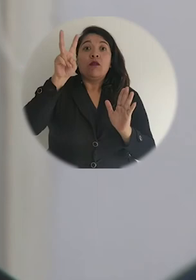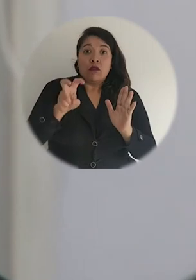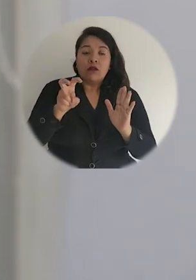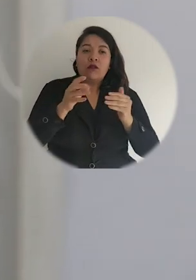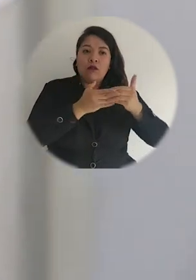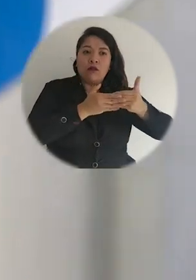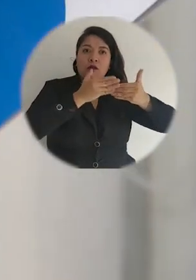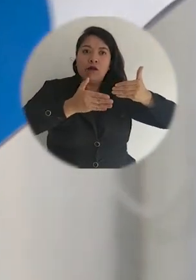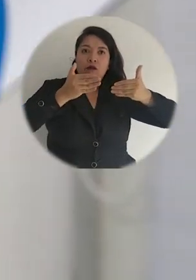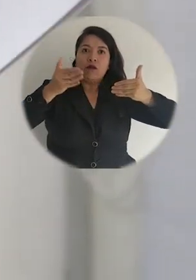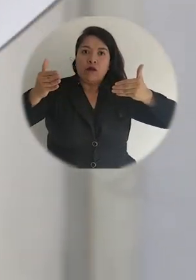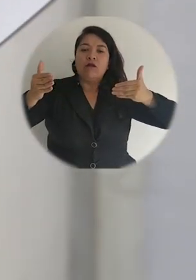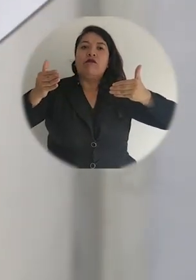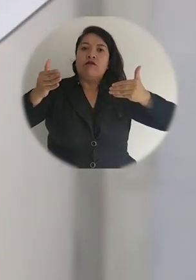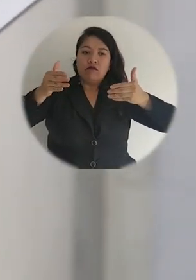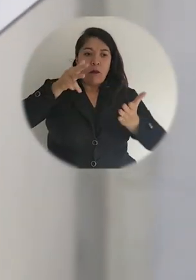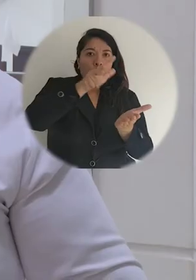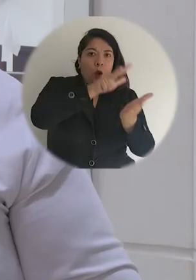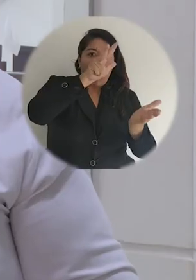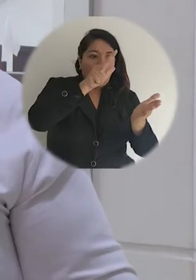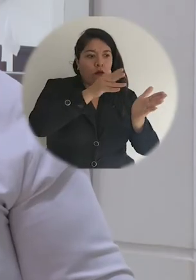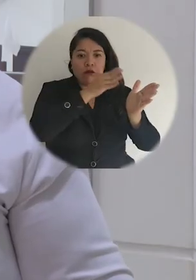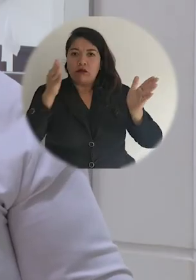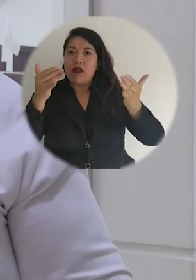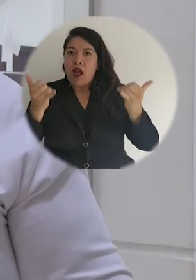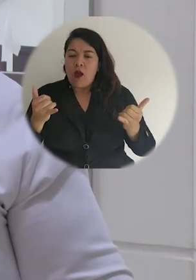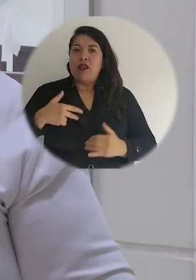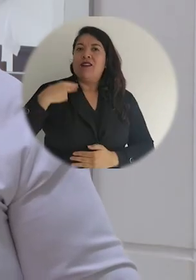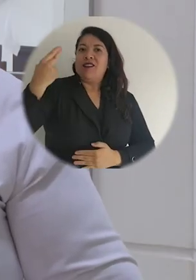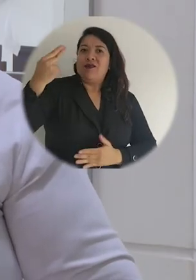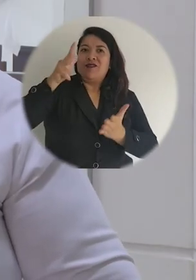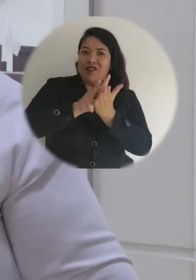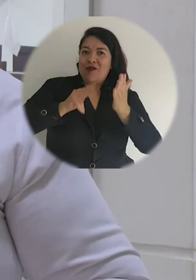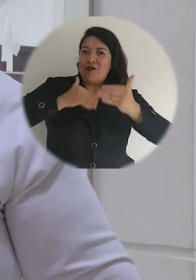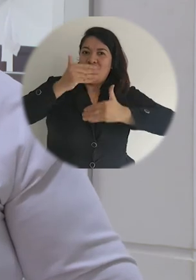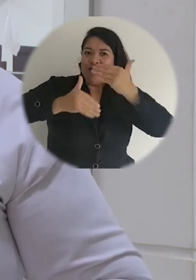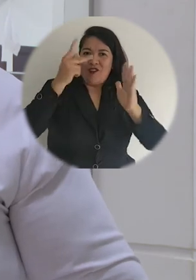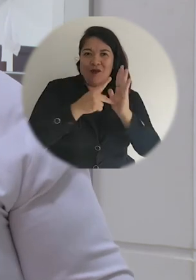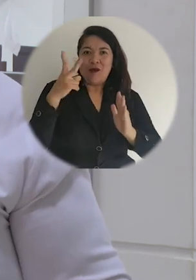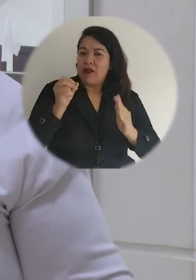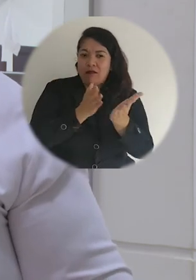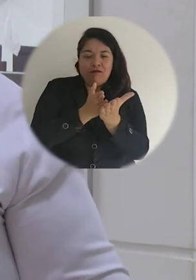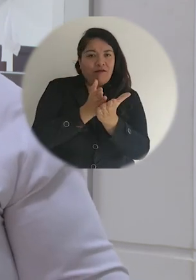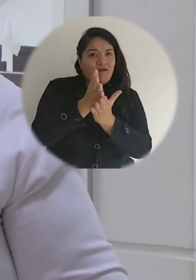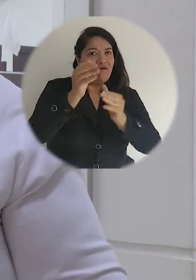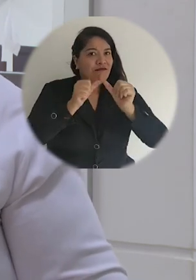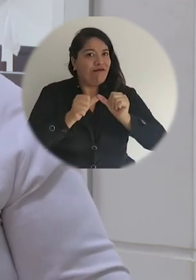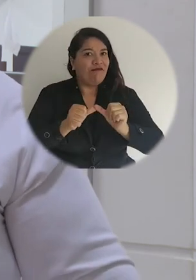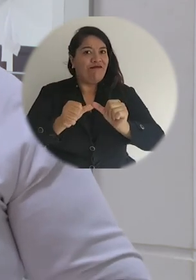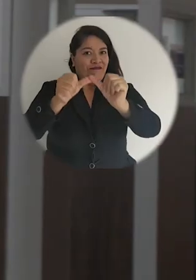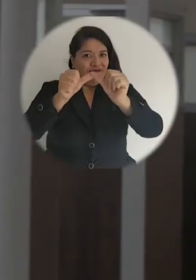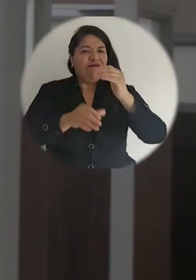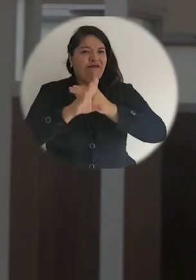porque desde el 2017 que nos dieron la primera certificación y hoy volvemos y repetimos, en el 2020